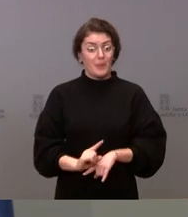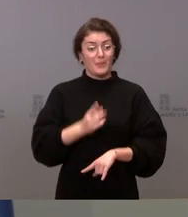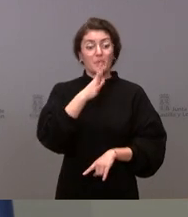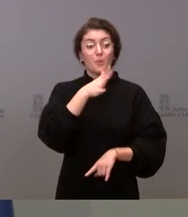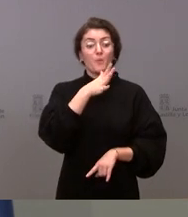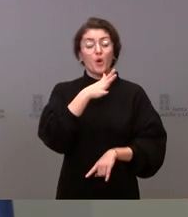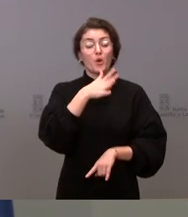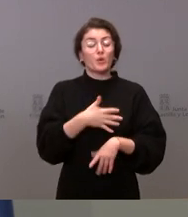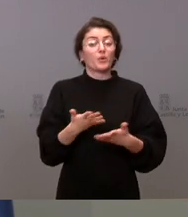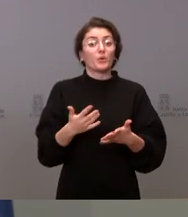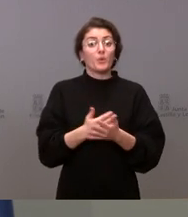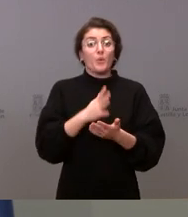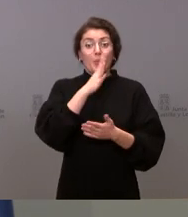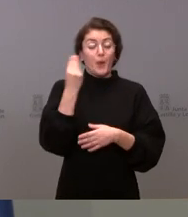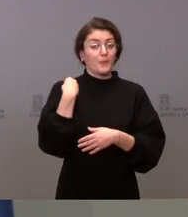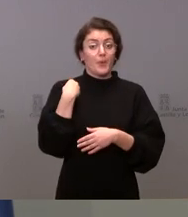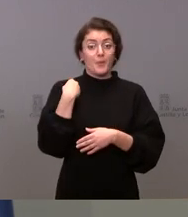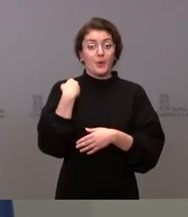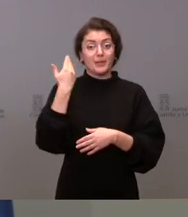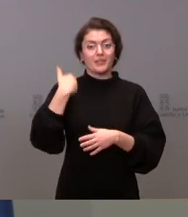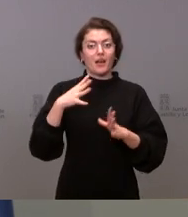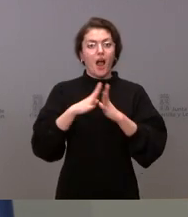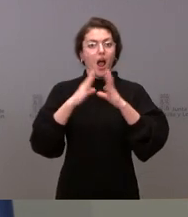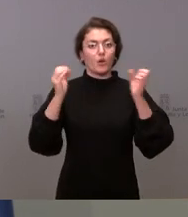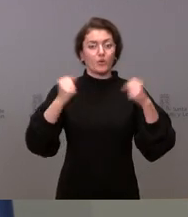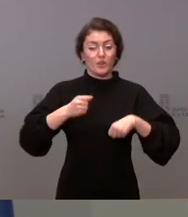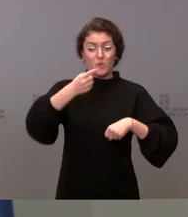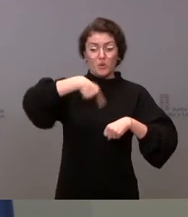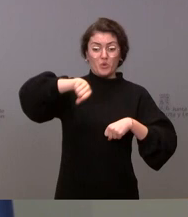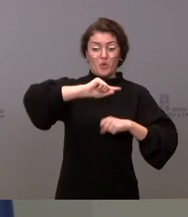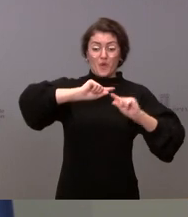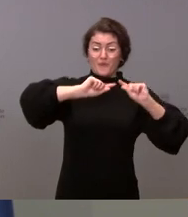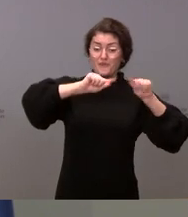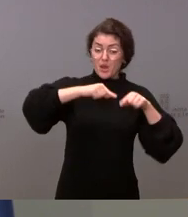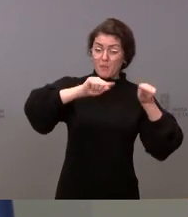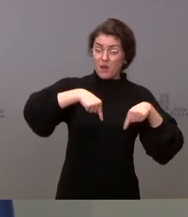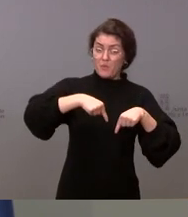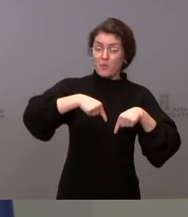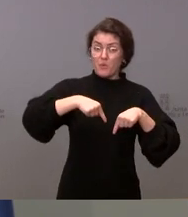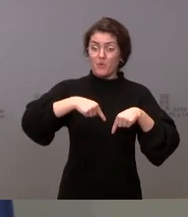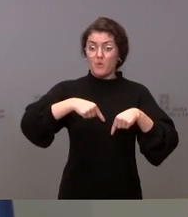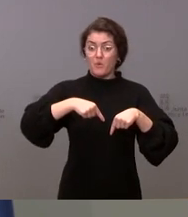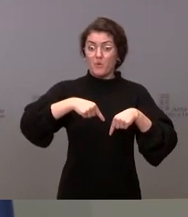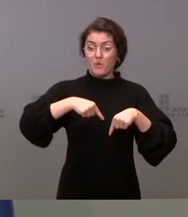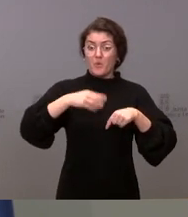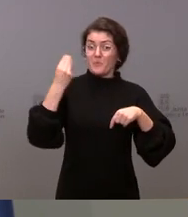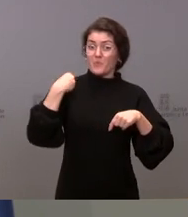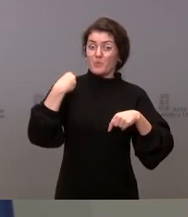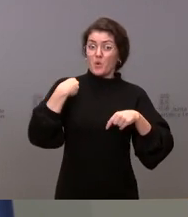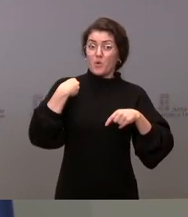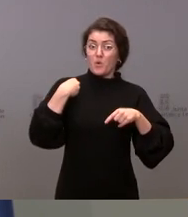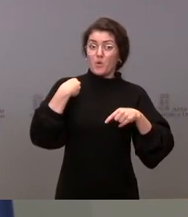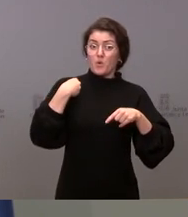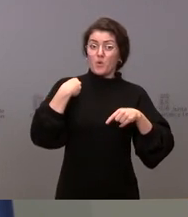lo acordamos quienes firmamos y quienes somos garantes del cumplimiento de los